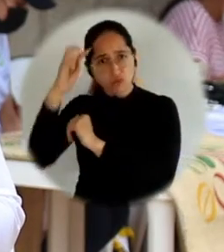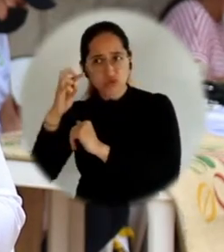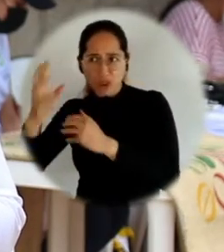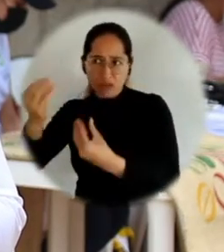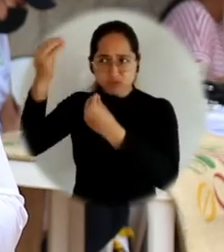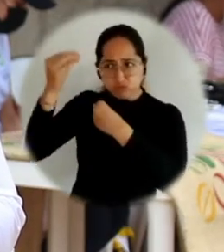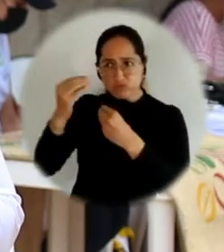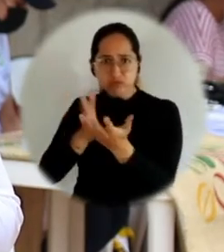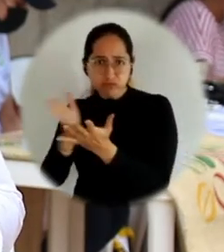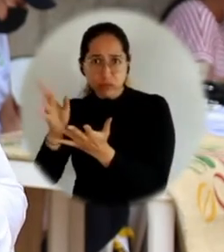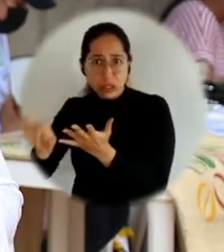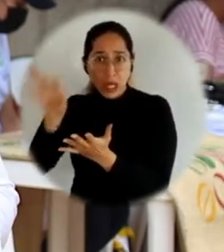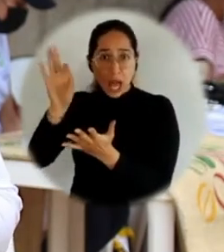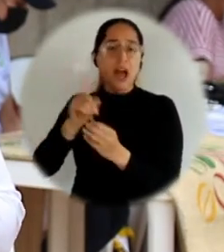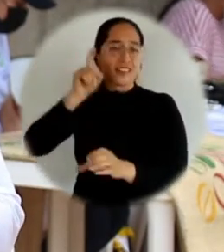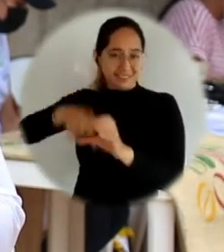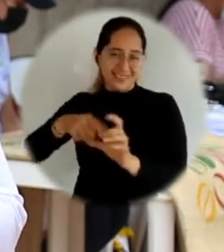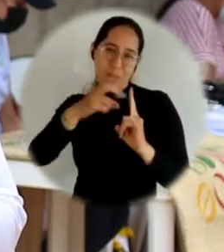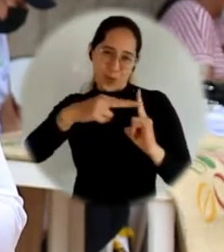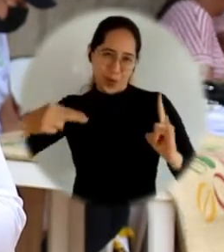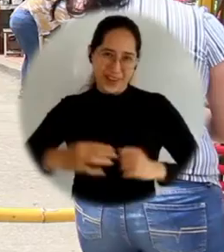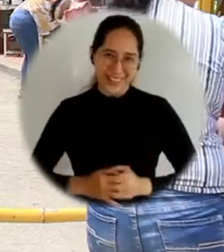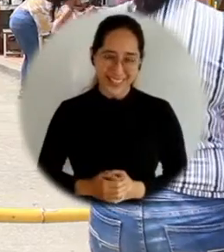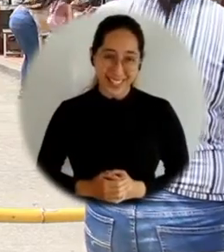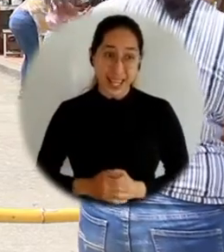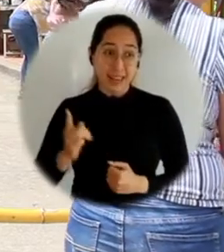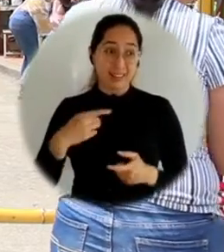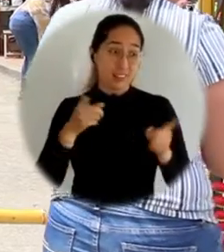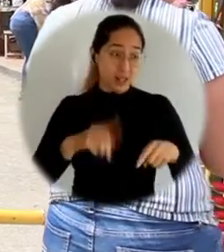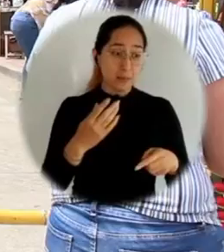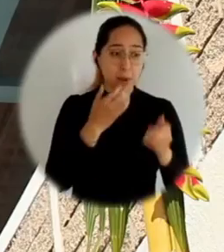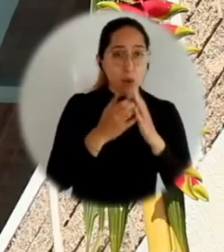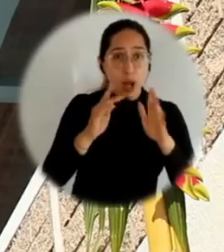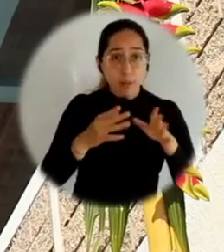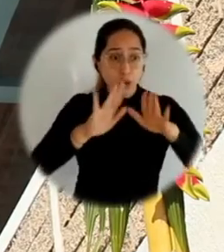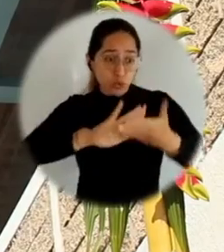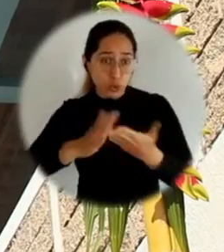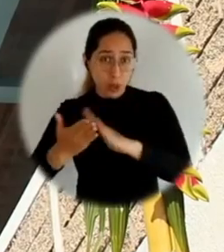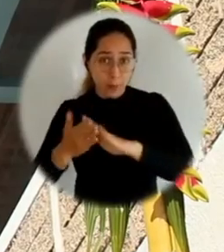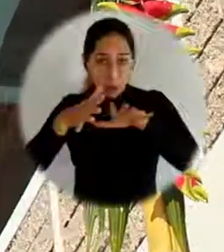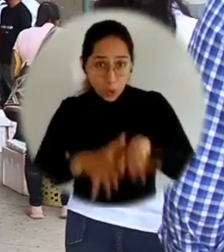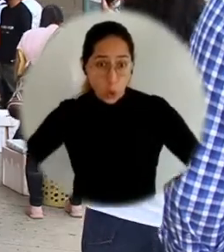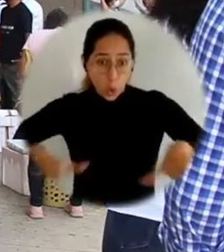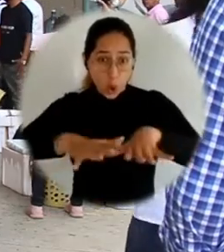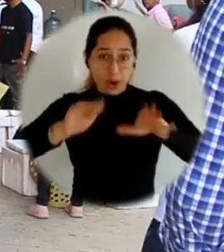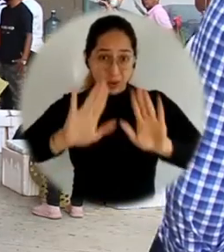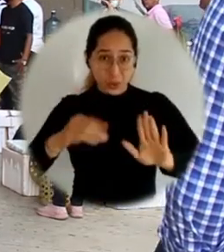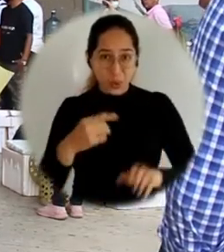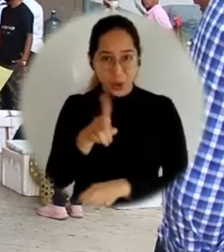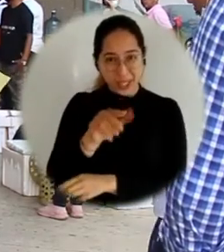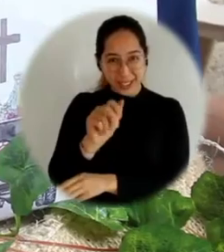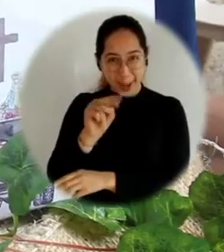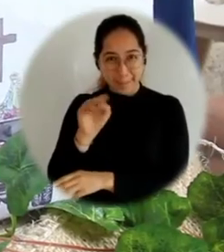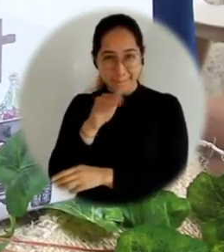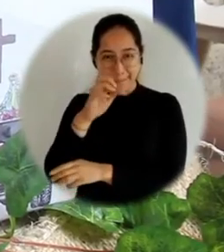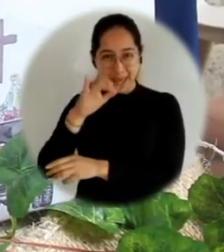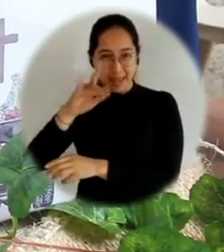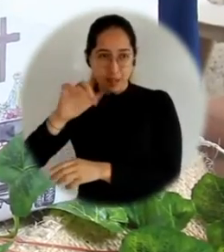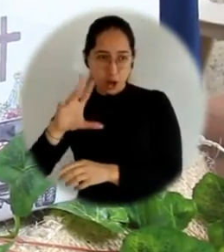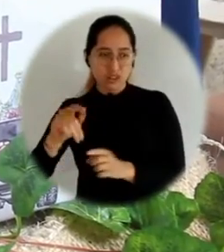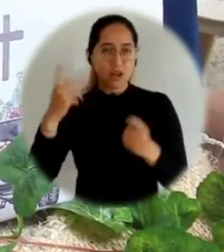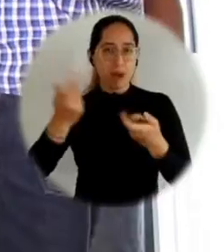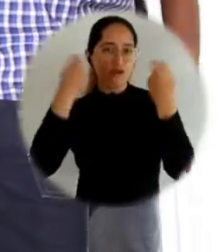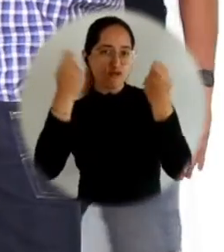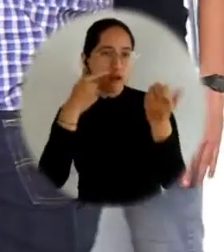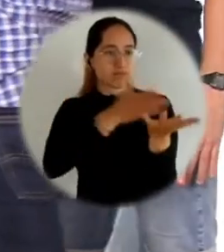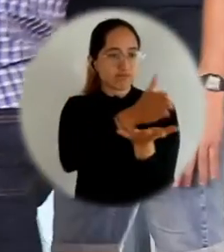profesionales puedan ingresar a nuestra universidad. La Alma Mater atendió la invitación de la comunidad de San Pedro de la Sierra e hizo